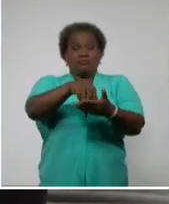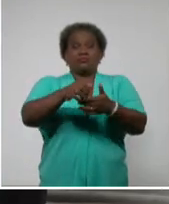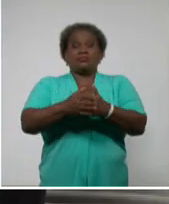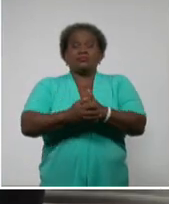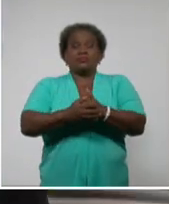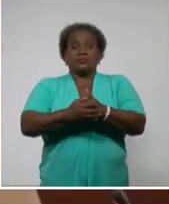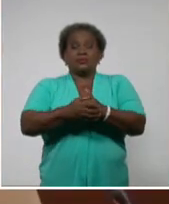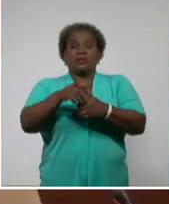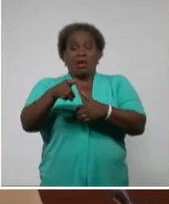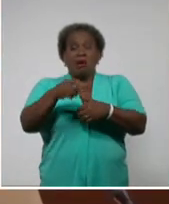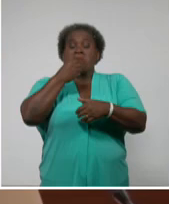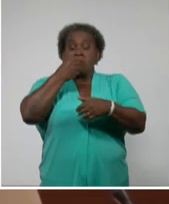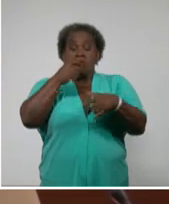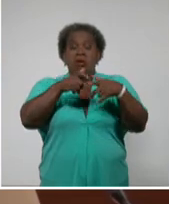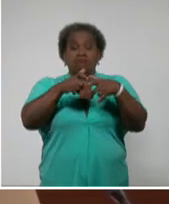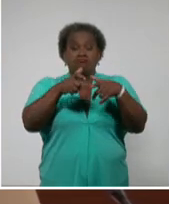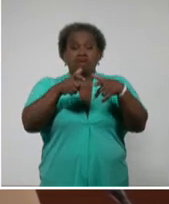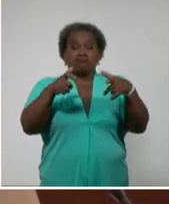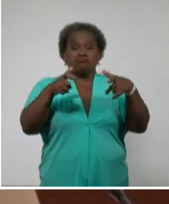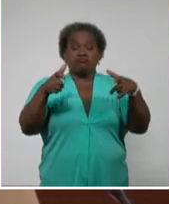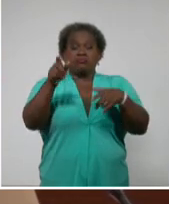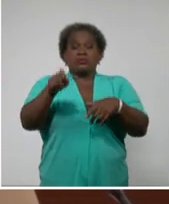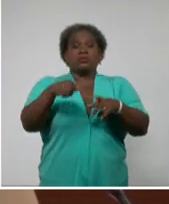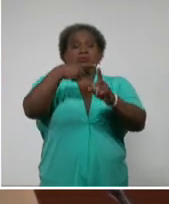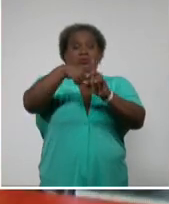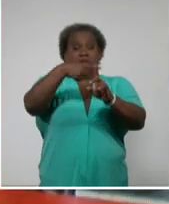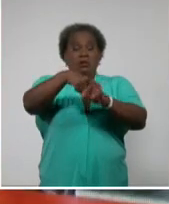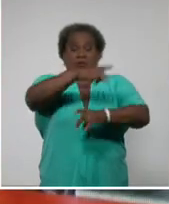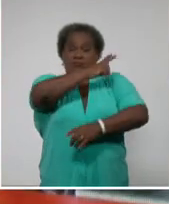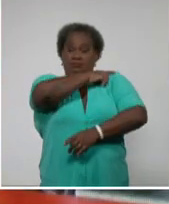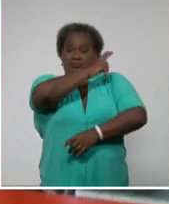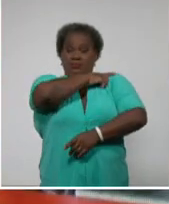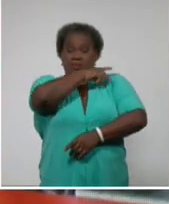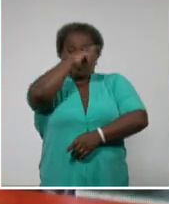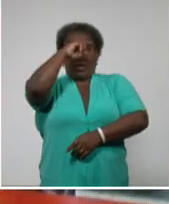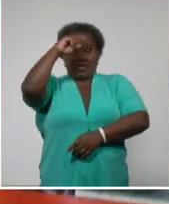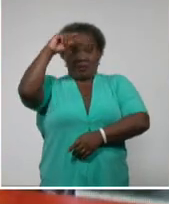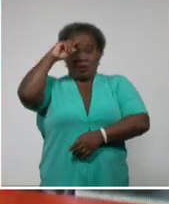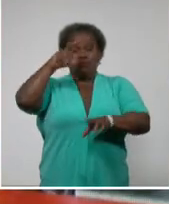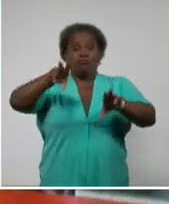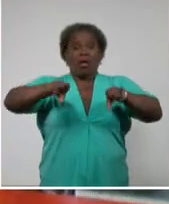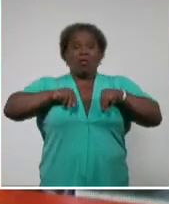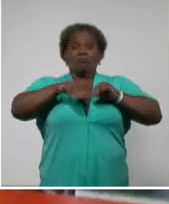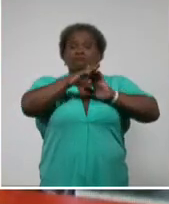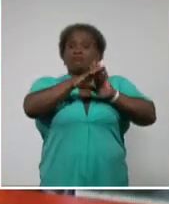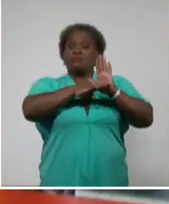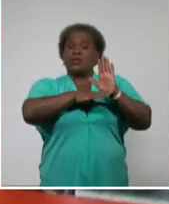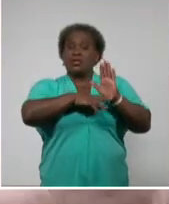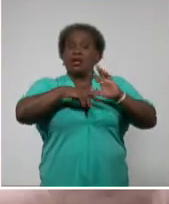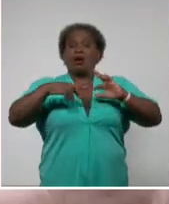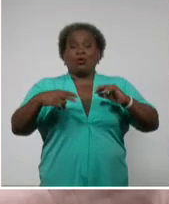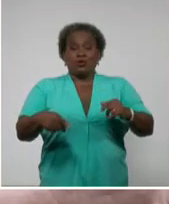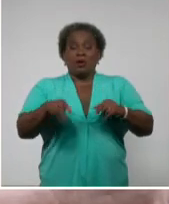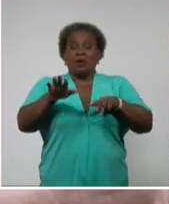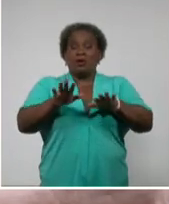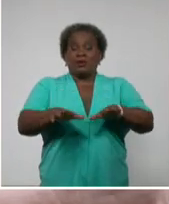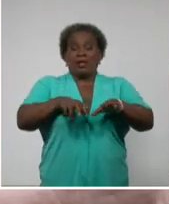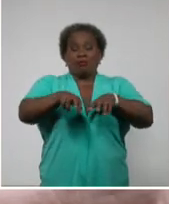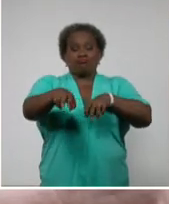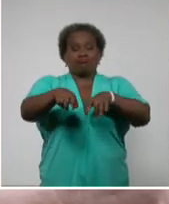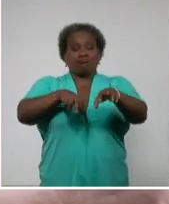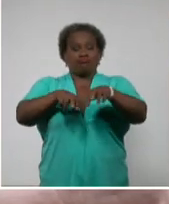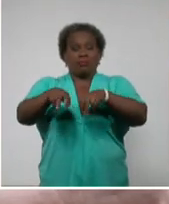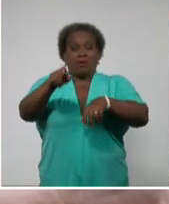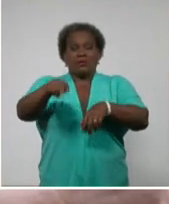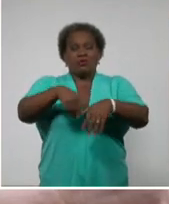posibilidad de aumento de casos positivos, las autoridades espirituales adoptan nuevas medidas para evitar la movilidad de personas, así